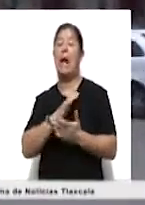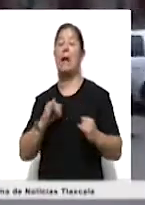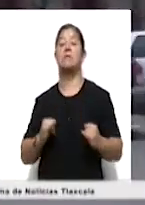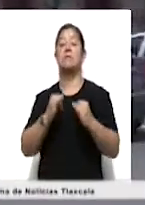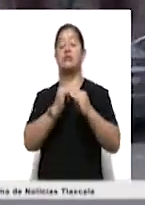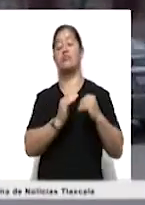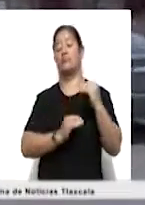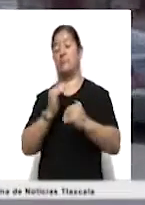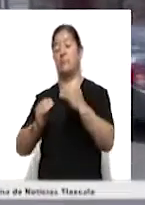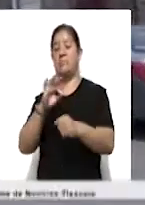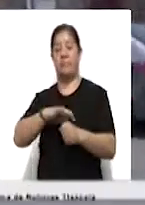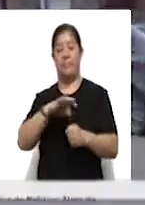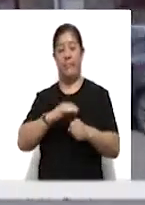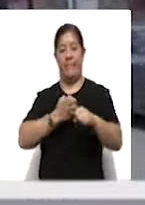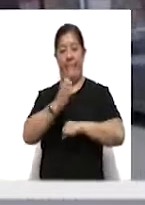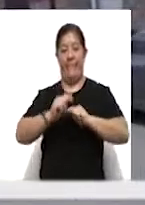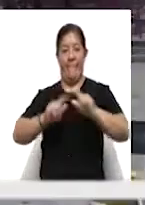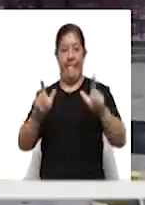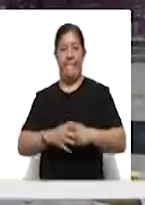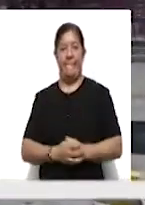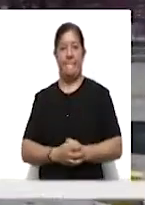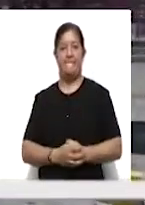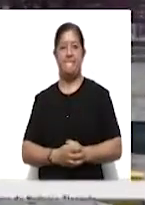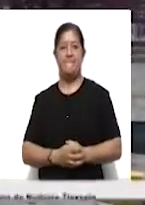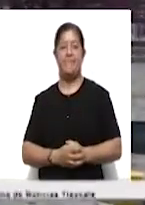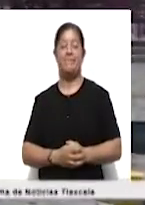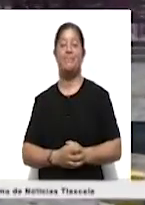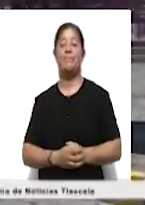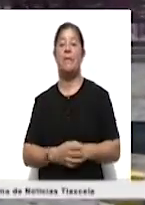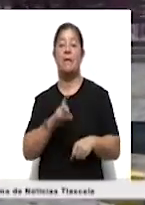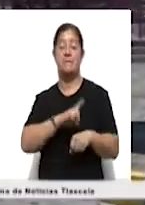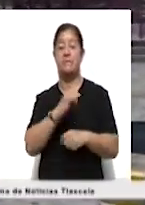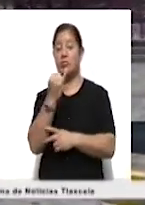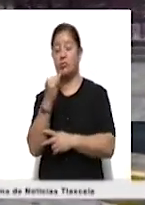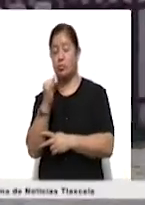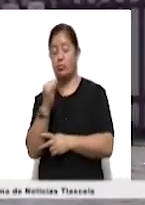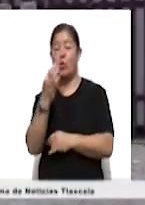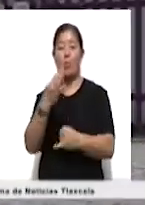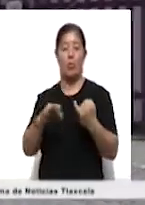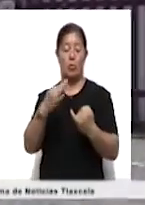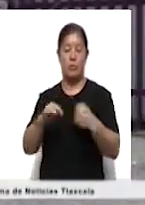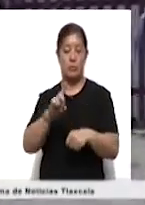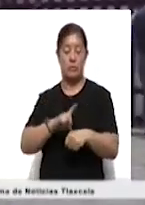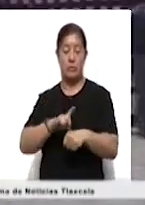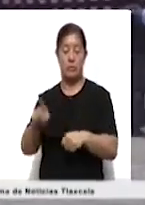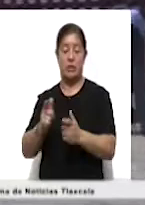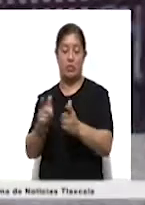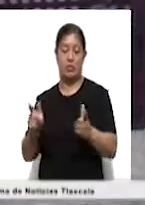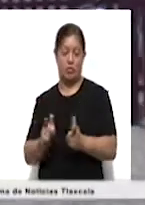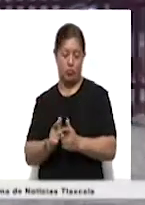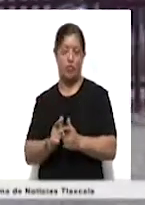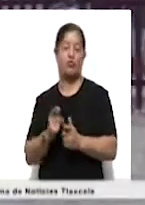Procedimientos Electorales para el Estado de Tlaxcala, a más tardar el último día del mes de junio de este año, los partidos políticos y o